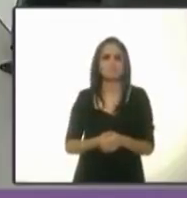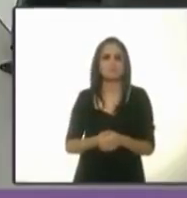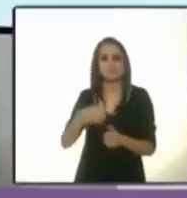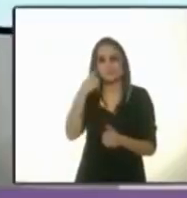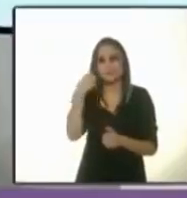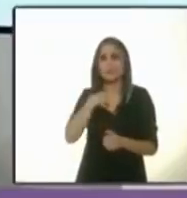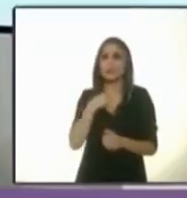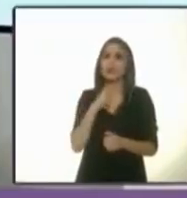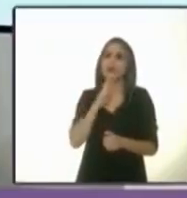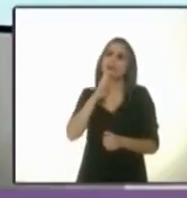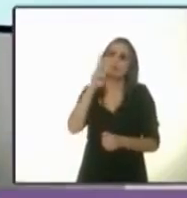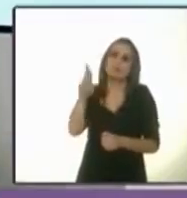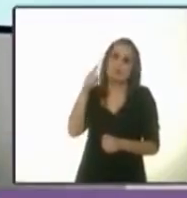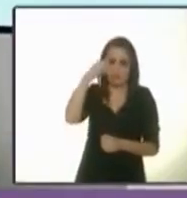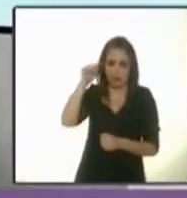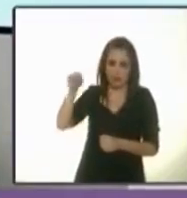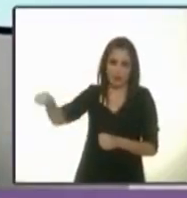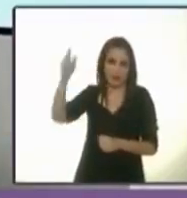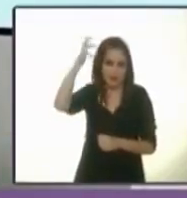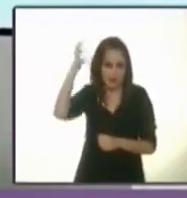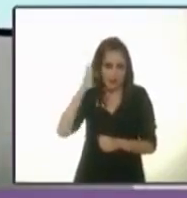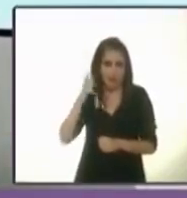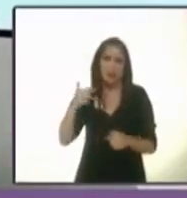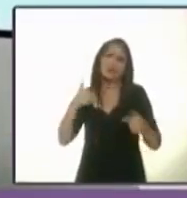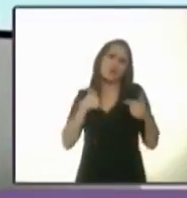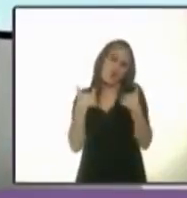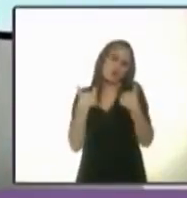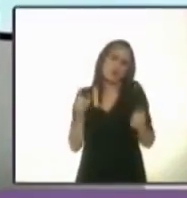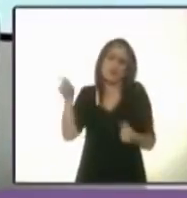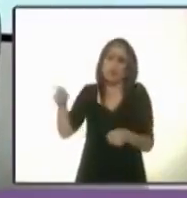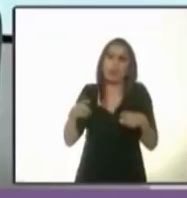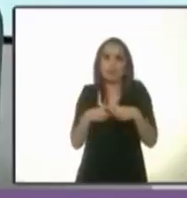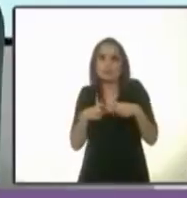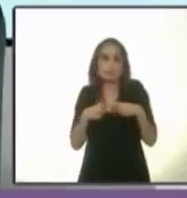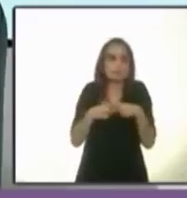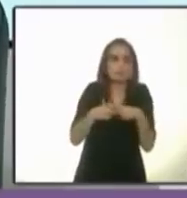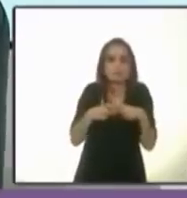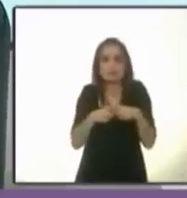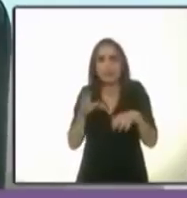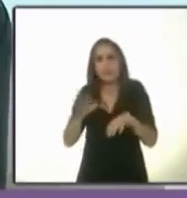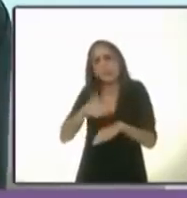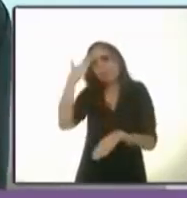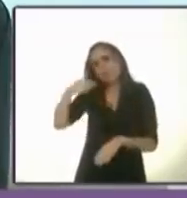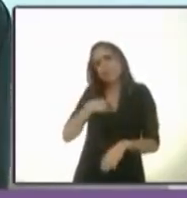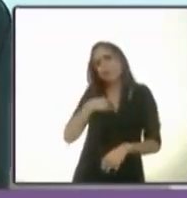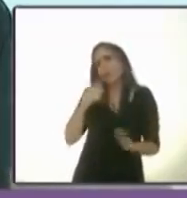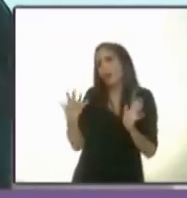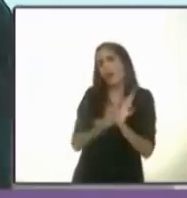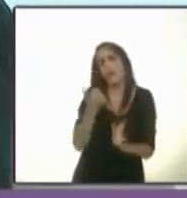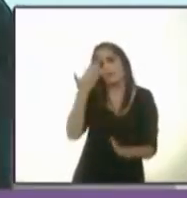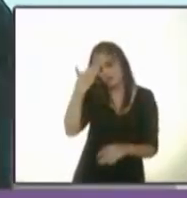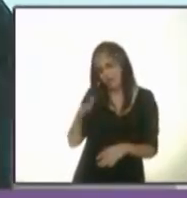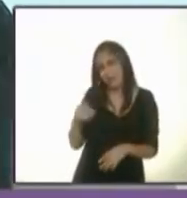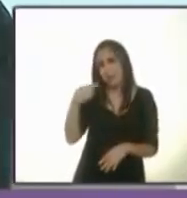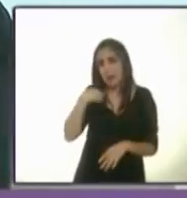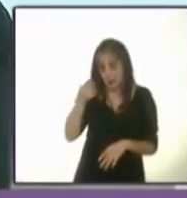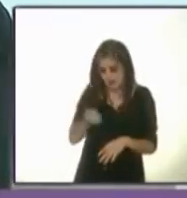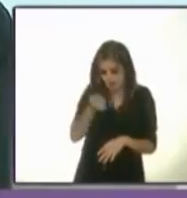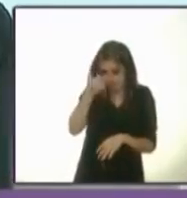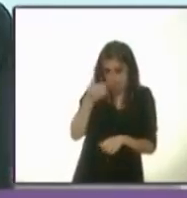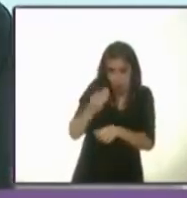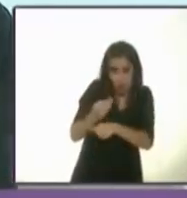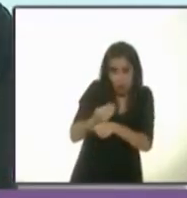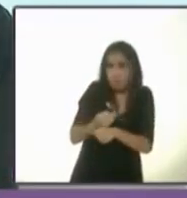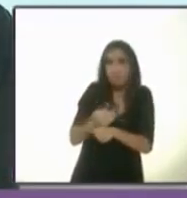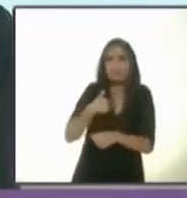Para contestarle a Claudia Sheinbaum, que entiendo que esté nerviosa, porque sabe que efectivamente vamos a ganar. Y yo ya lo he dicho, no es la primera vez, te lo